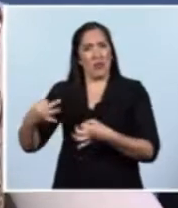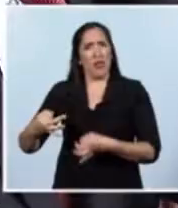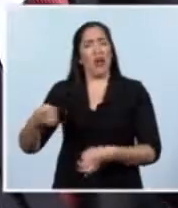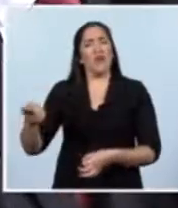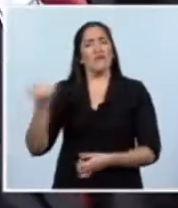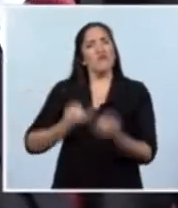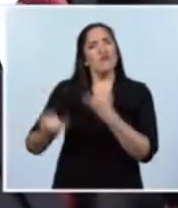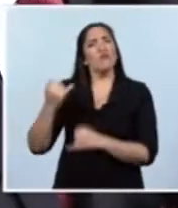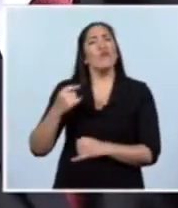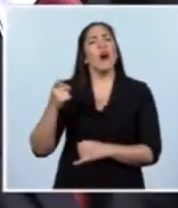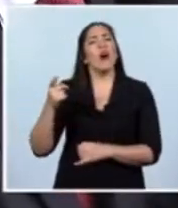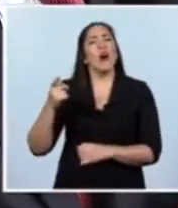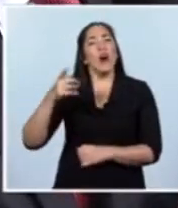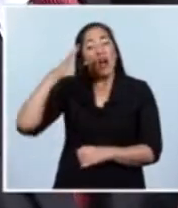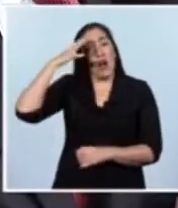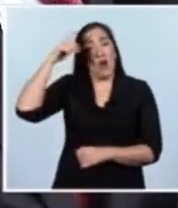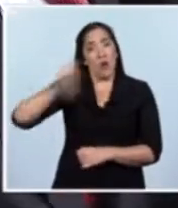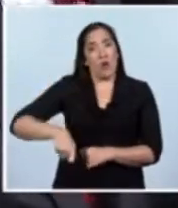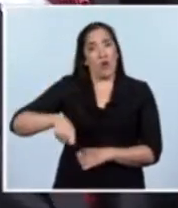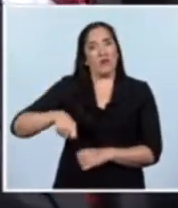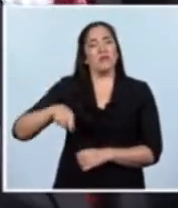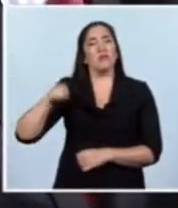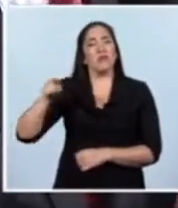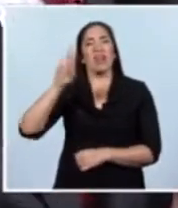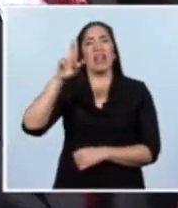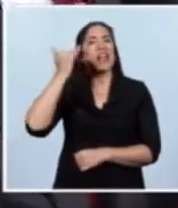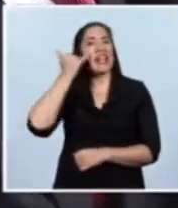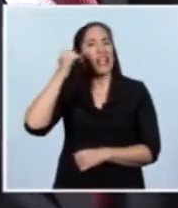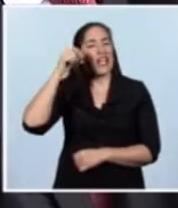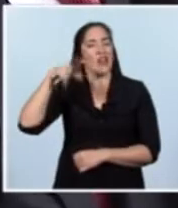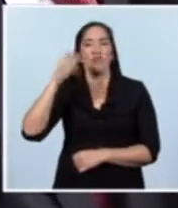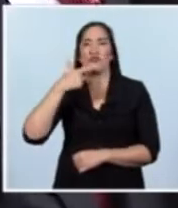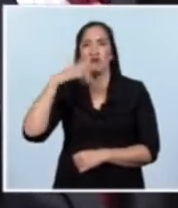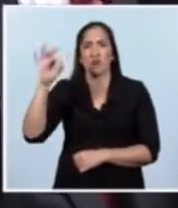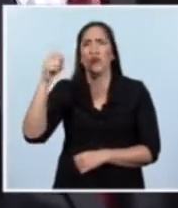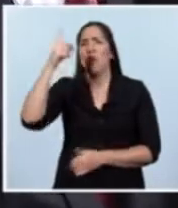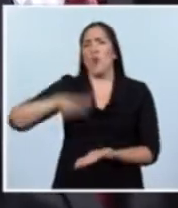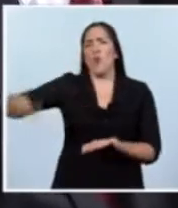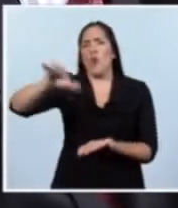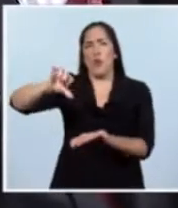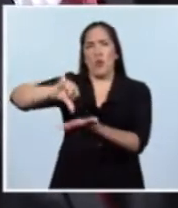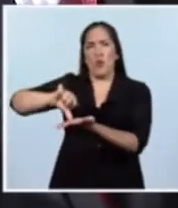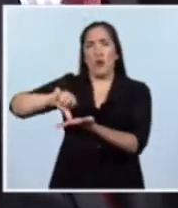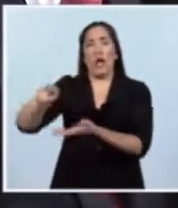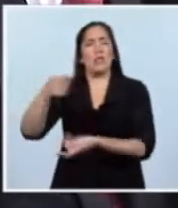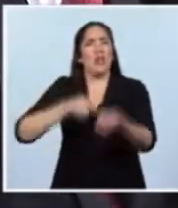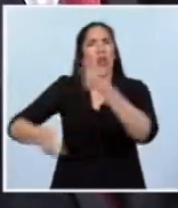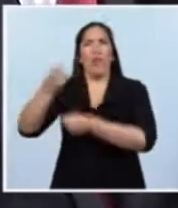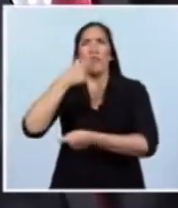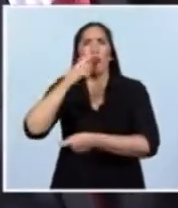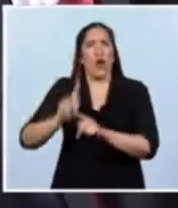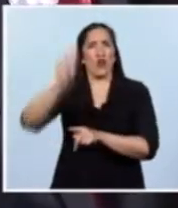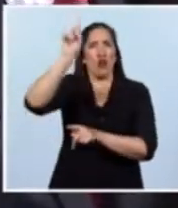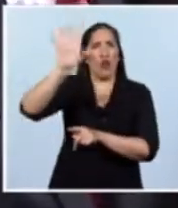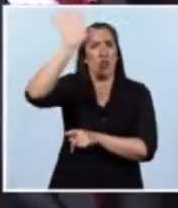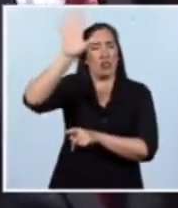el juez Reynoso, un juez federal de Orán, Orán es un juzgado clave, es un lugar clave en el tráfico de drogas en el norte